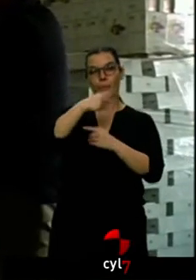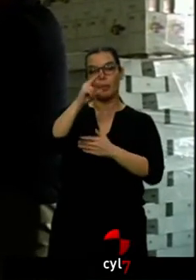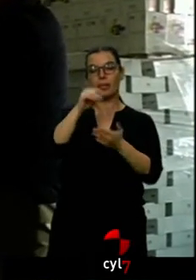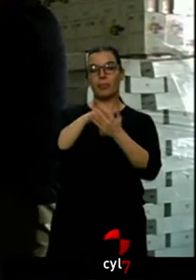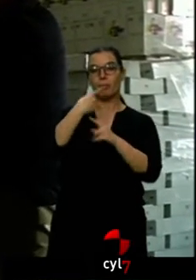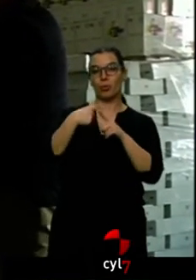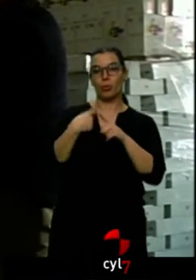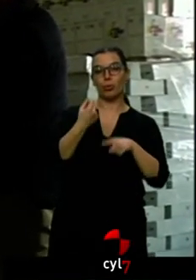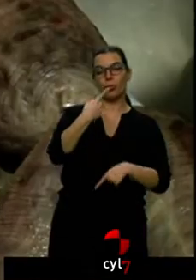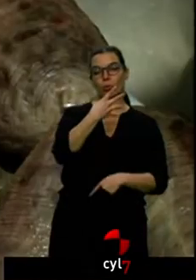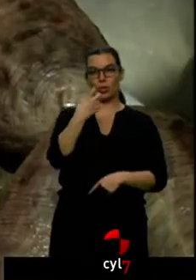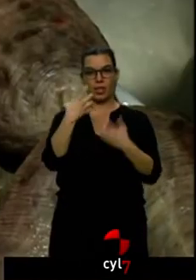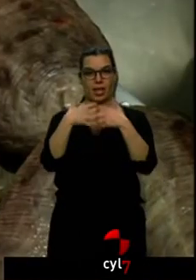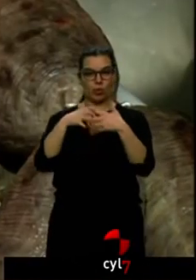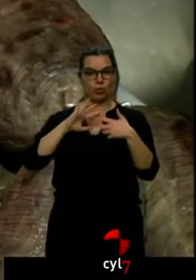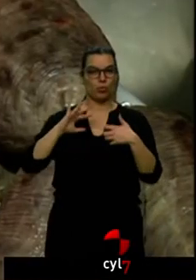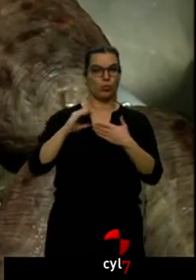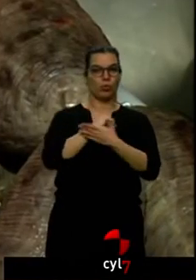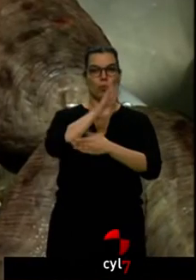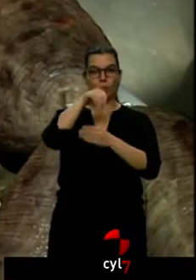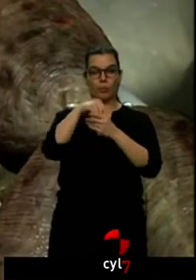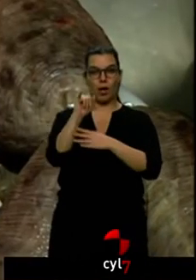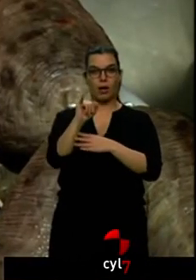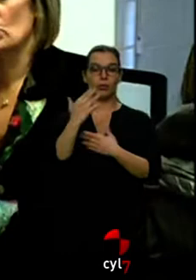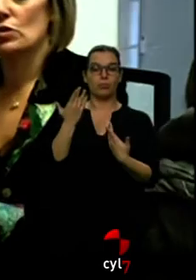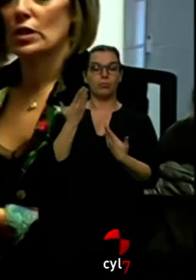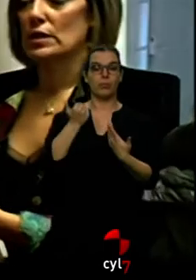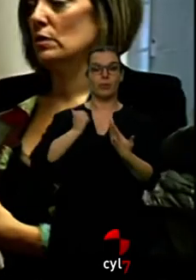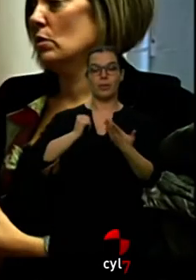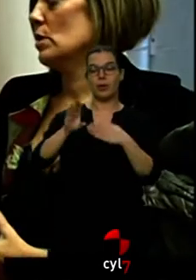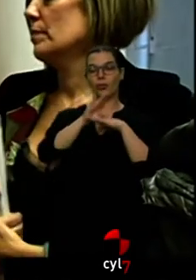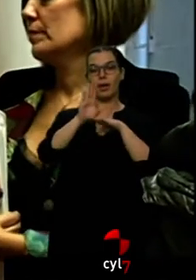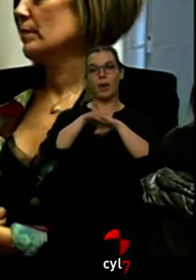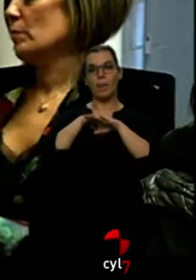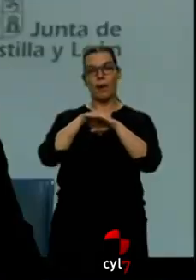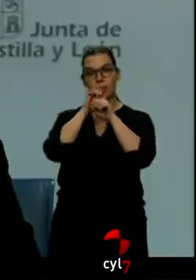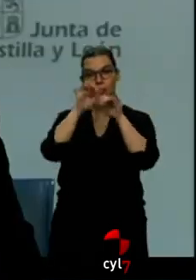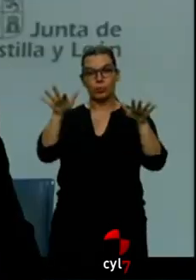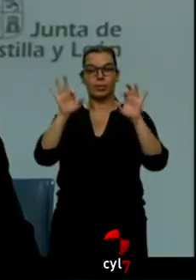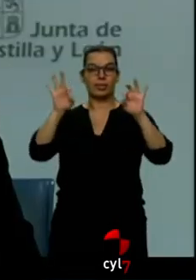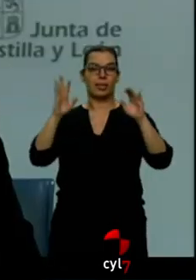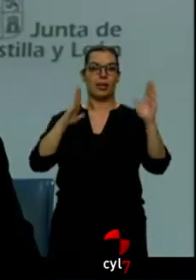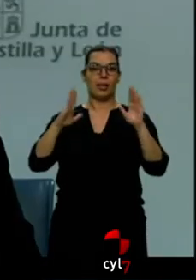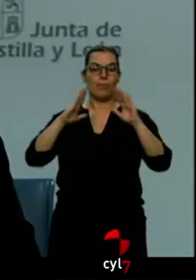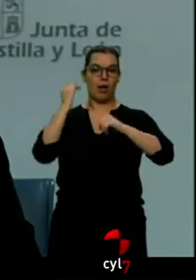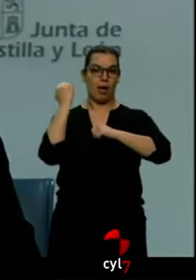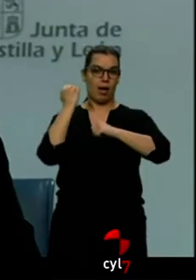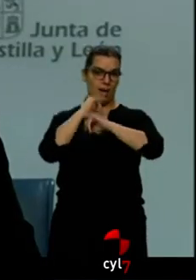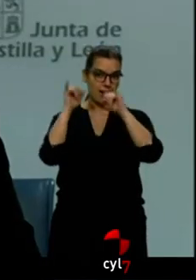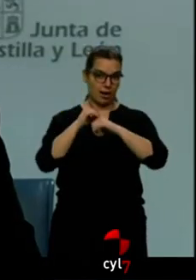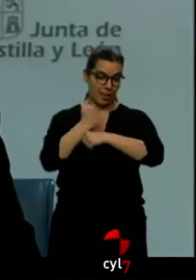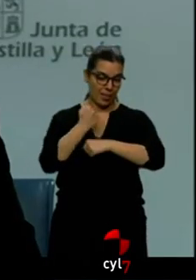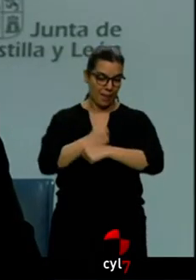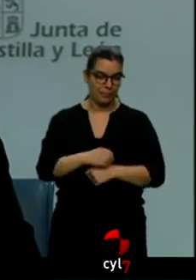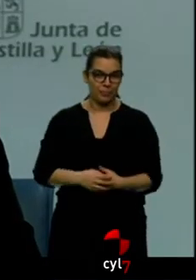.400 industrias, lo que la consejera aprovechaba para lanzar este mensaje en Navidad. Impulsar el que se consuman productos